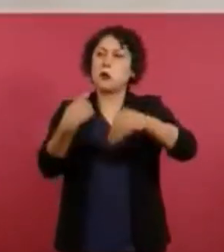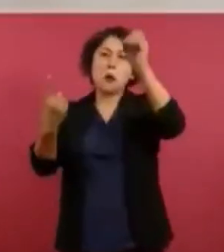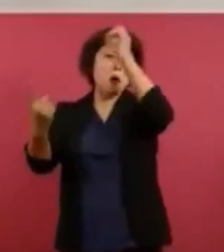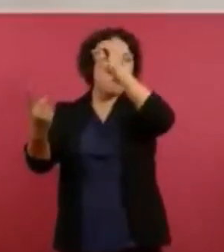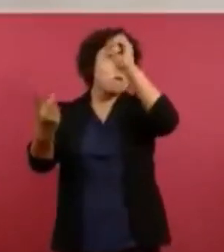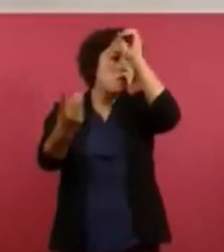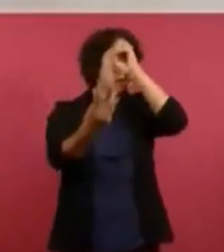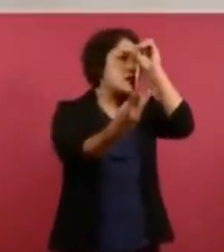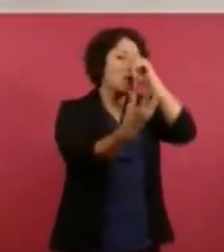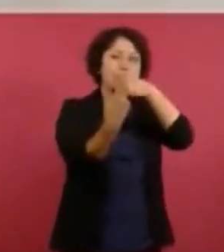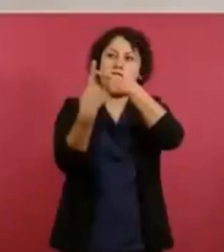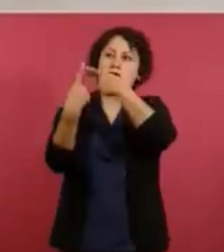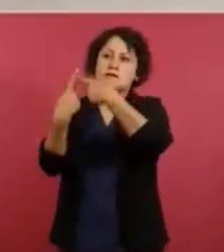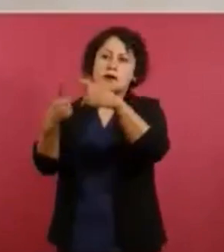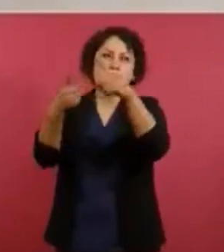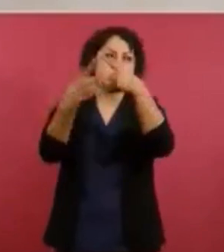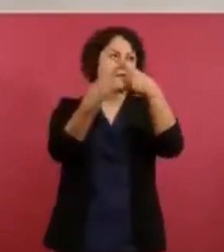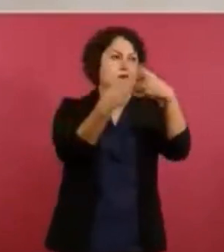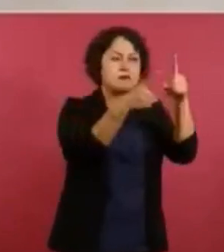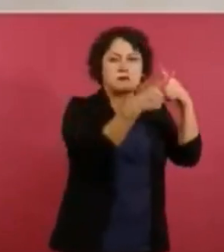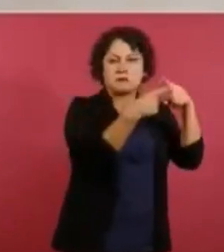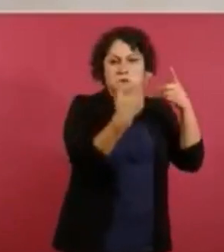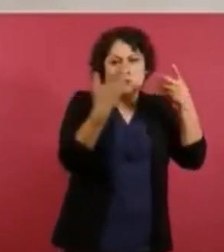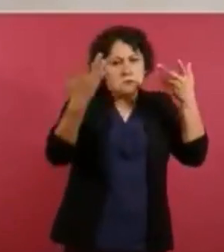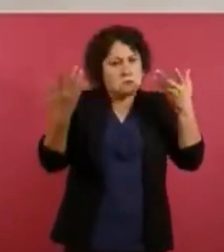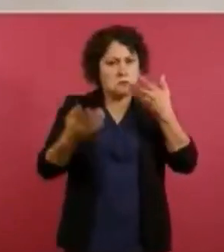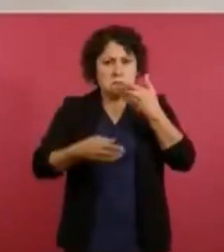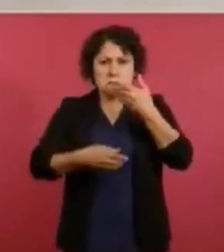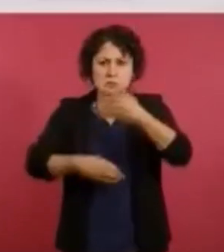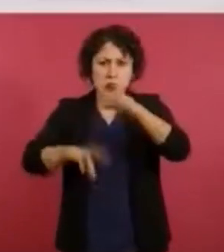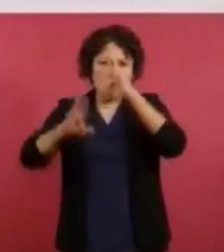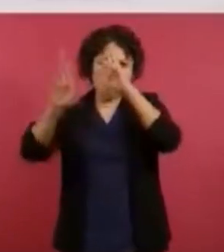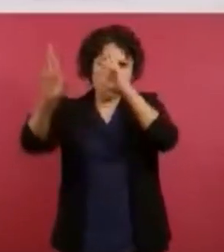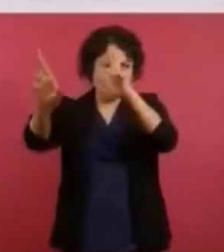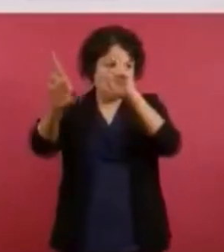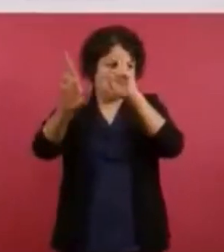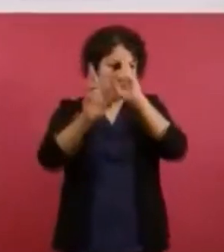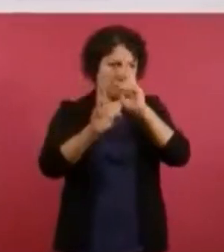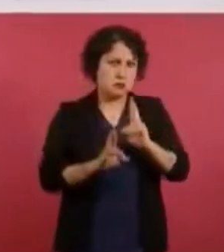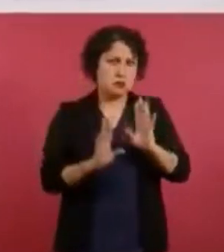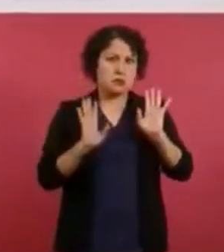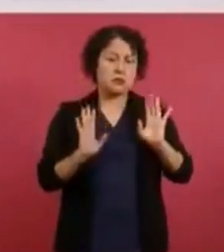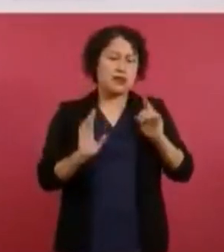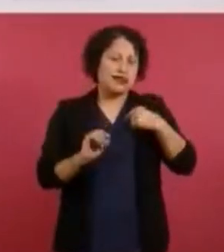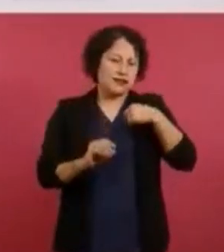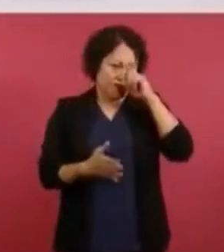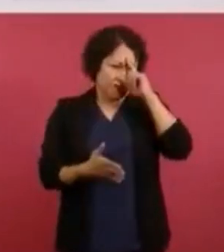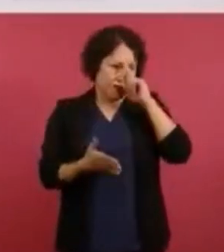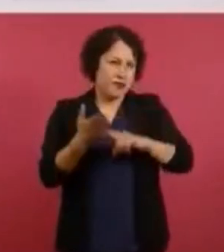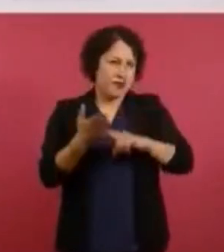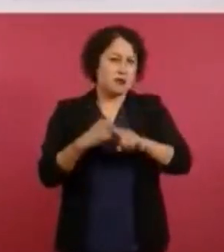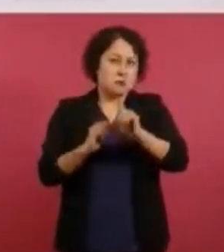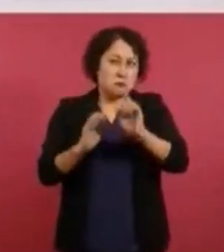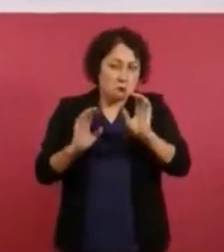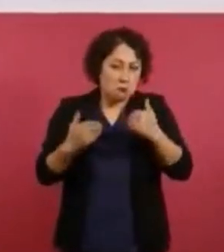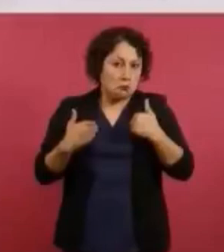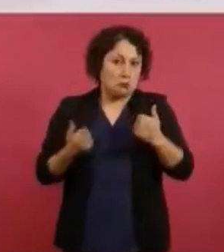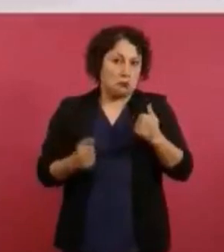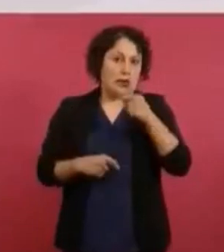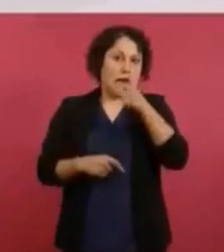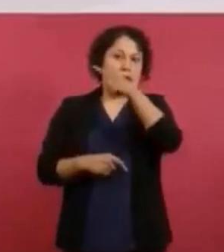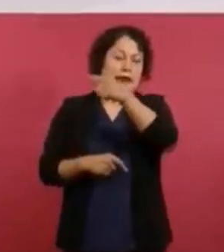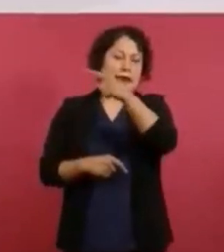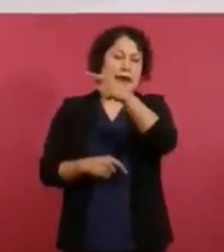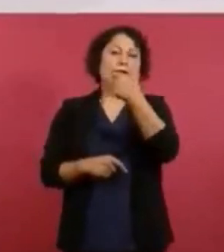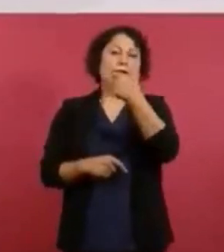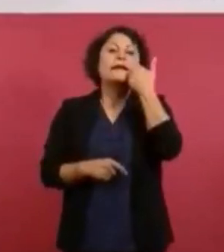y él lo que quiere, según entiendo, es expresar que